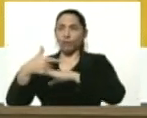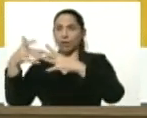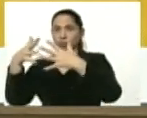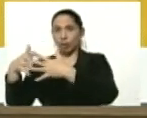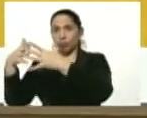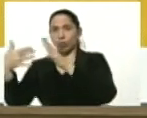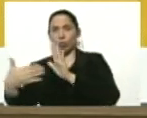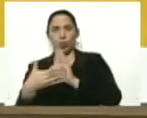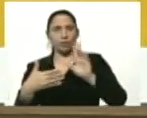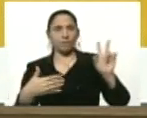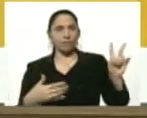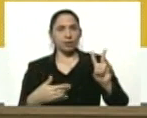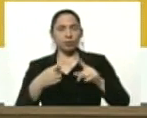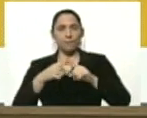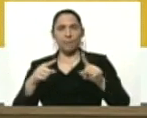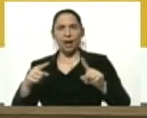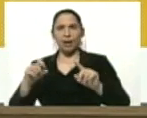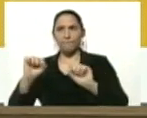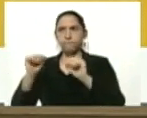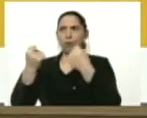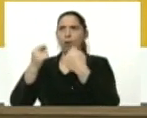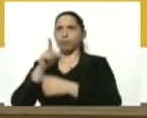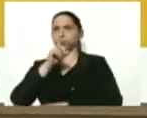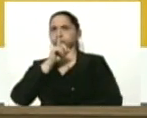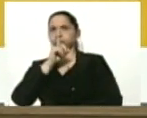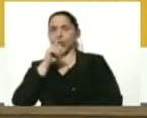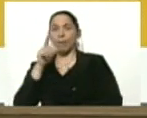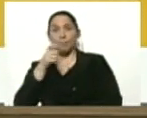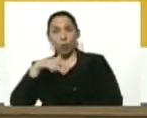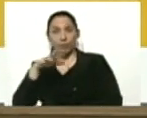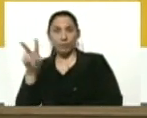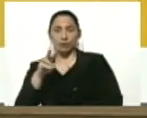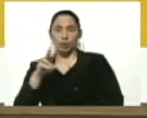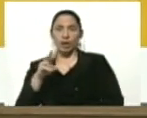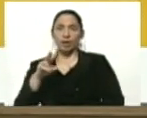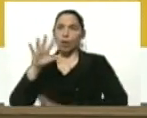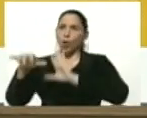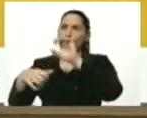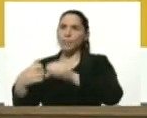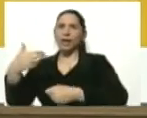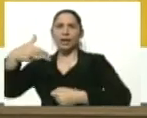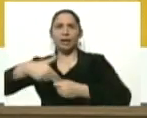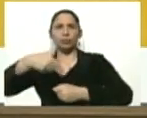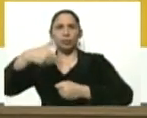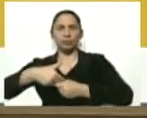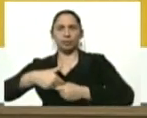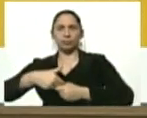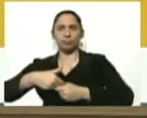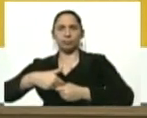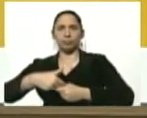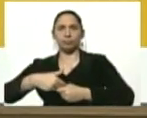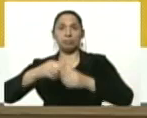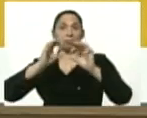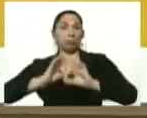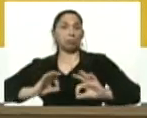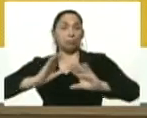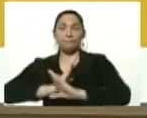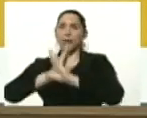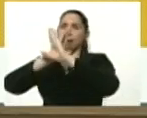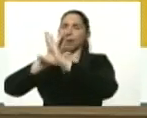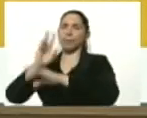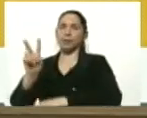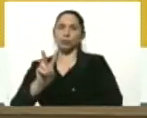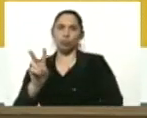Unidos para privar al pueblo venezolano del acceso a la gasolina. Y nada ha detenido a